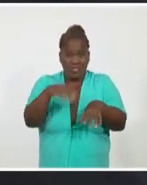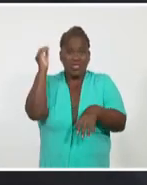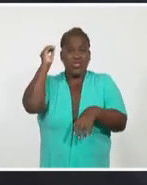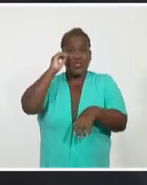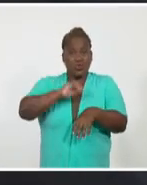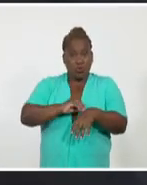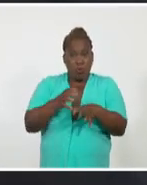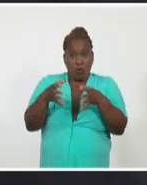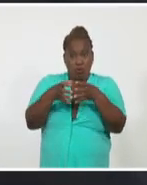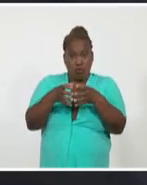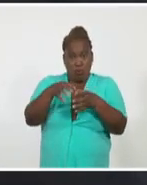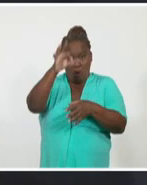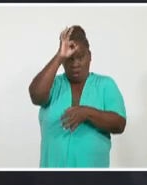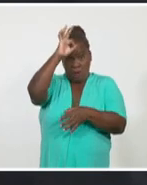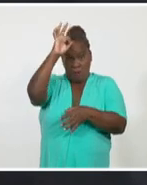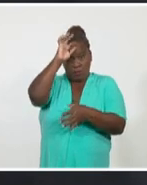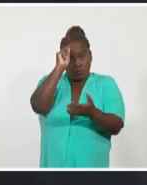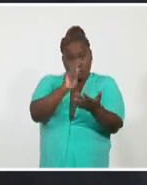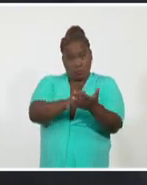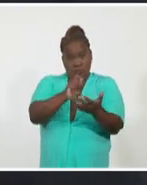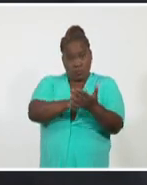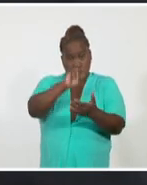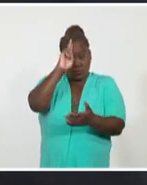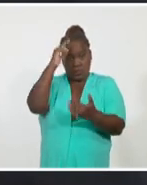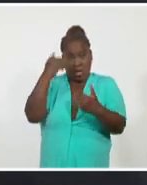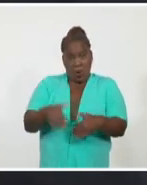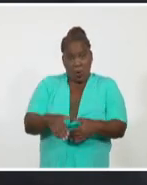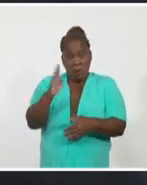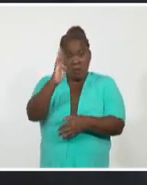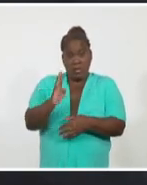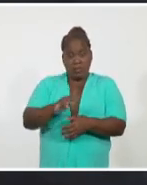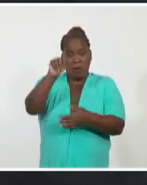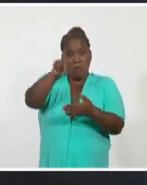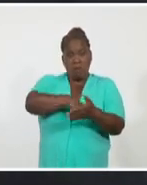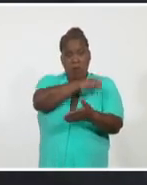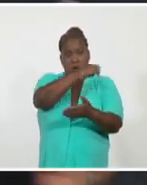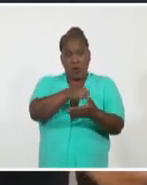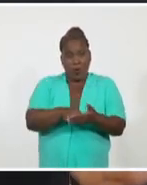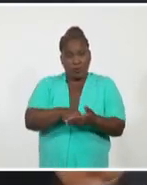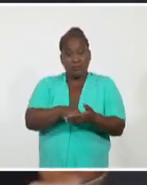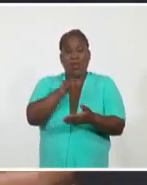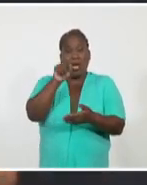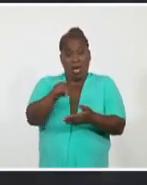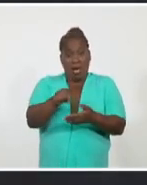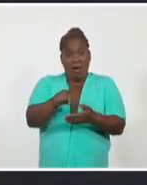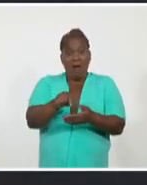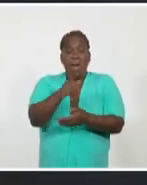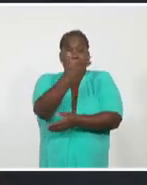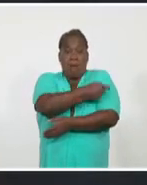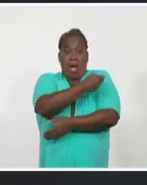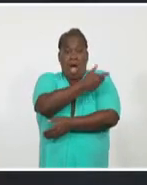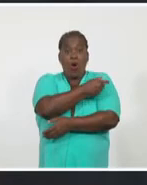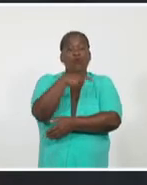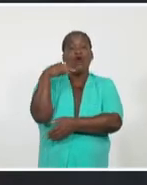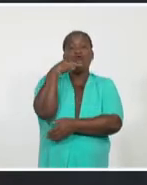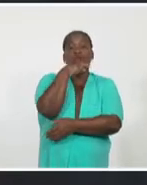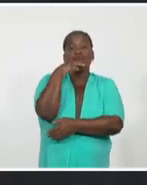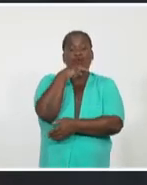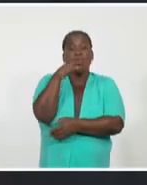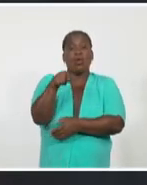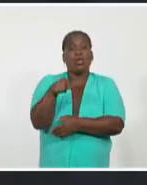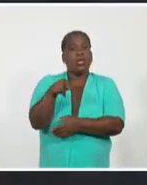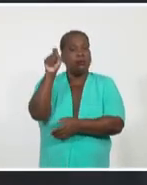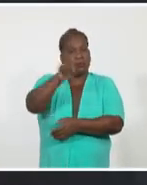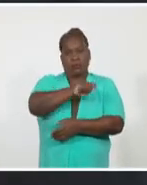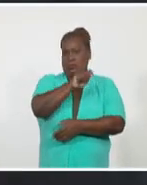Nacional de Inspección Sanitaria de Brasil prohibió el registro de la vacuna rusa, la Sputnik, y vetó así la utilización